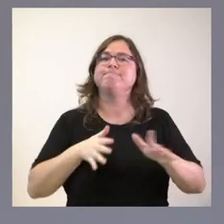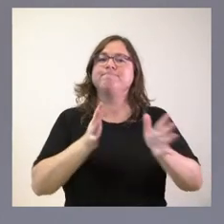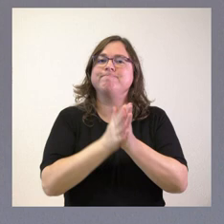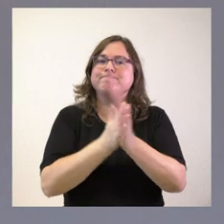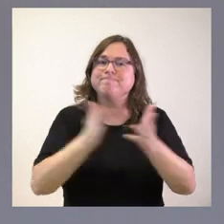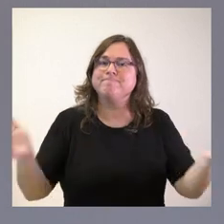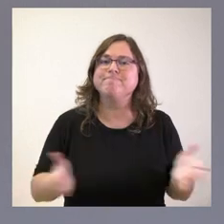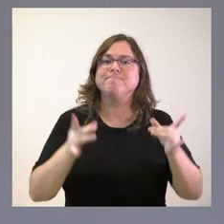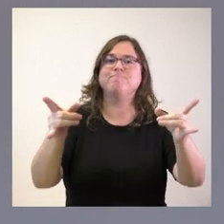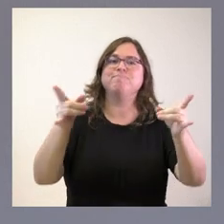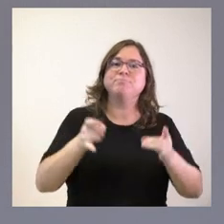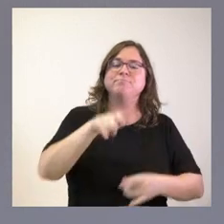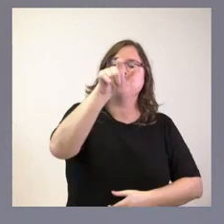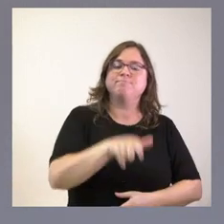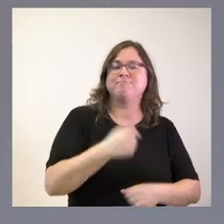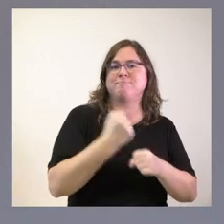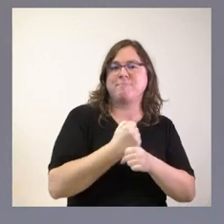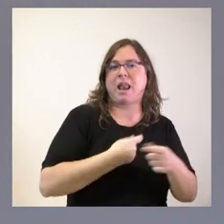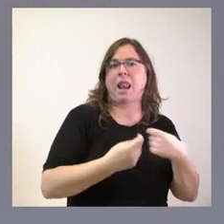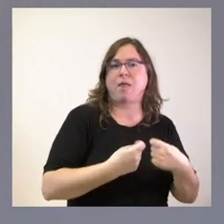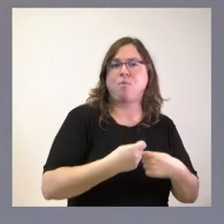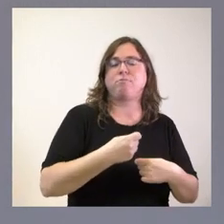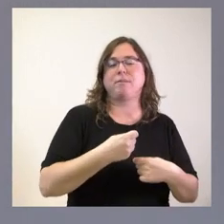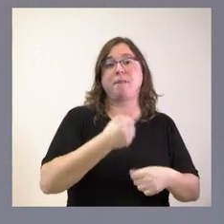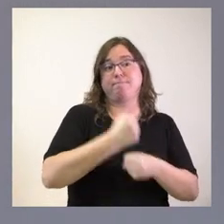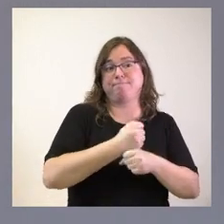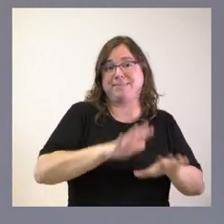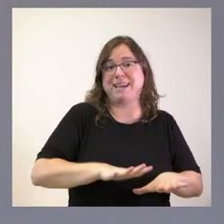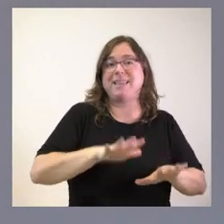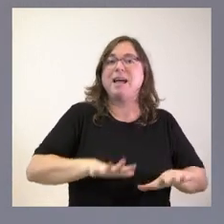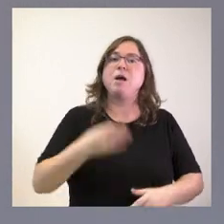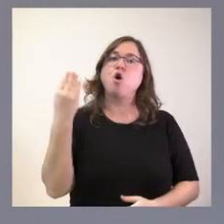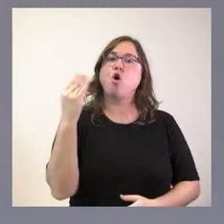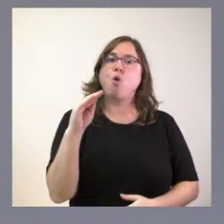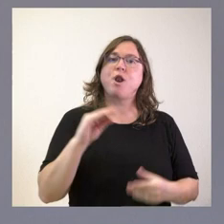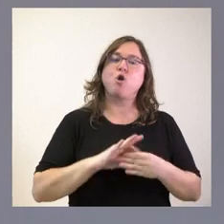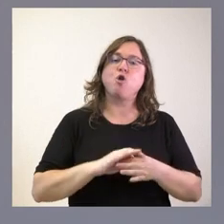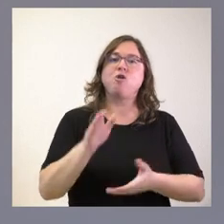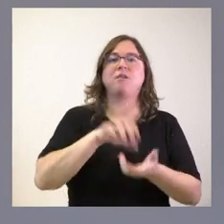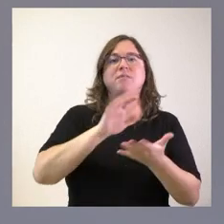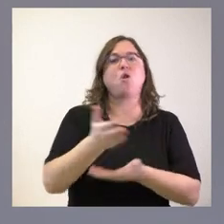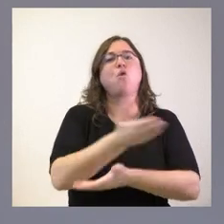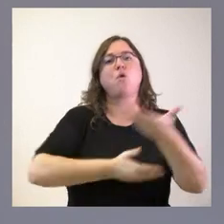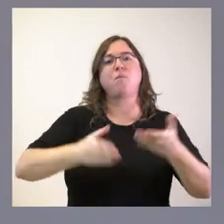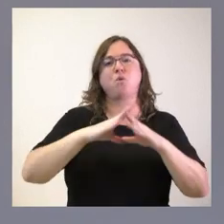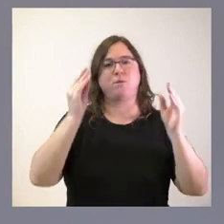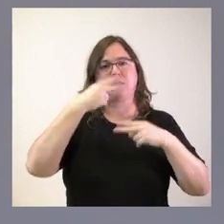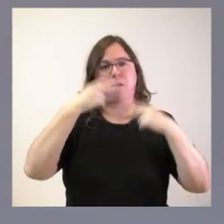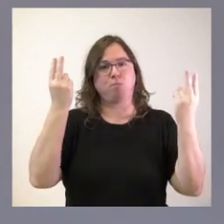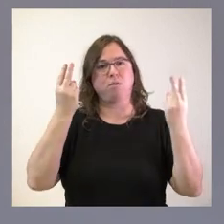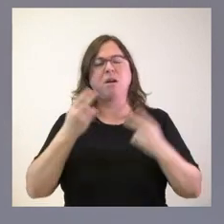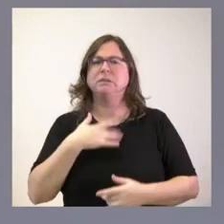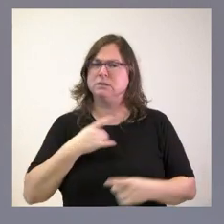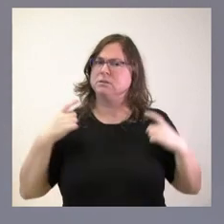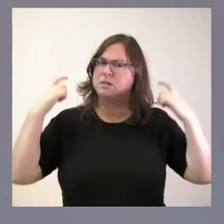a los puestos de trabajo, al mercado laboral de los jóvenes de Castilla y León, en este caso en colaboración con las universidades públicas de Castilla y León, un esfuerzo que